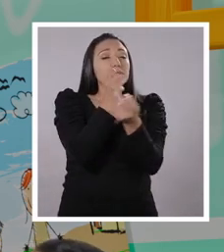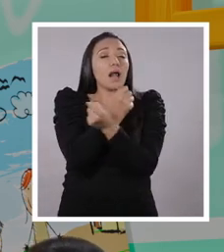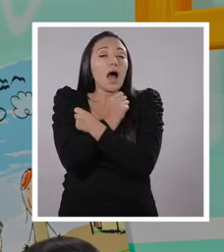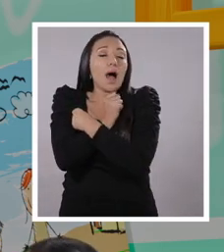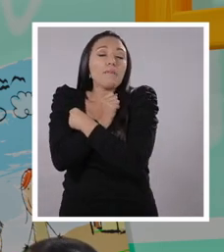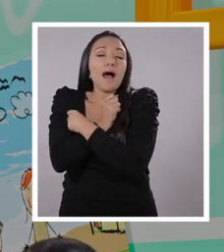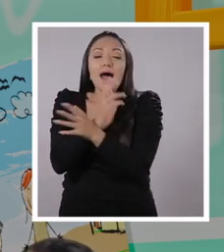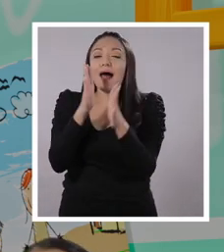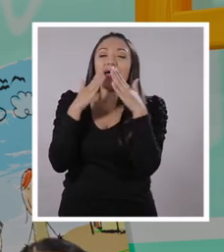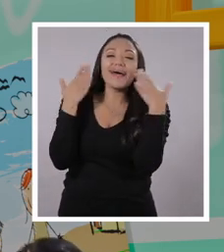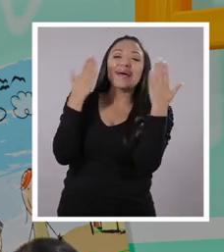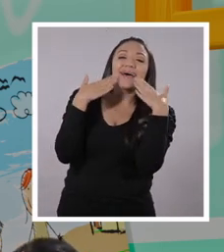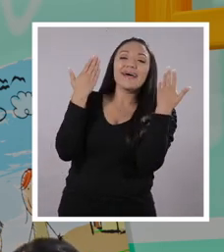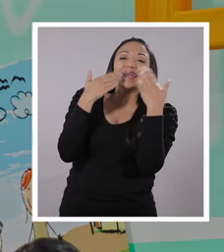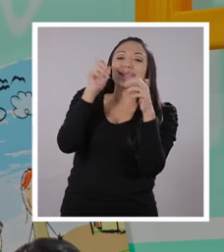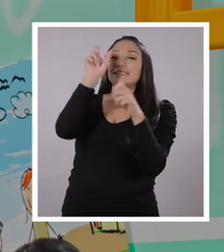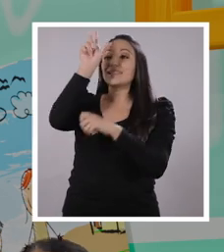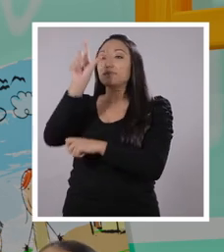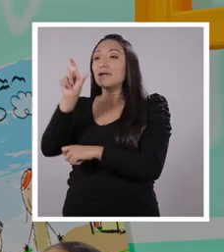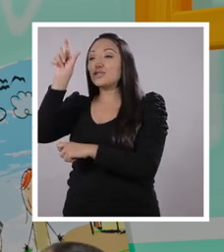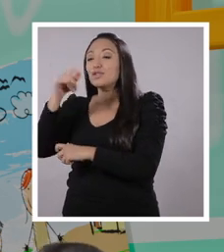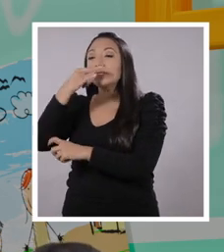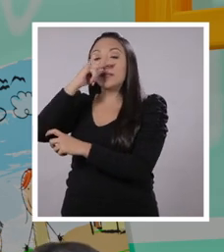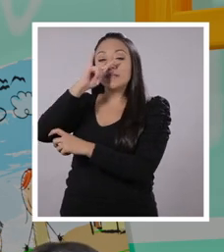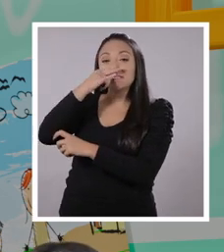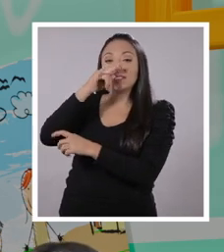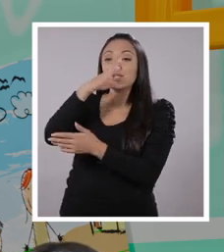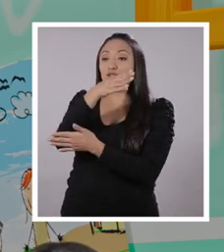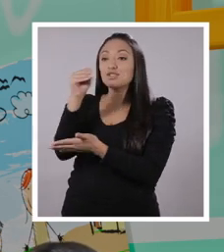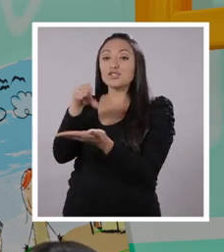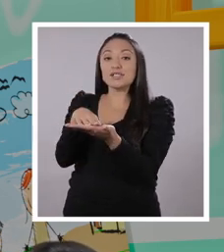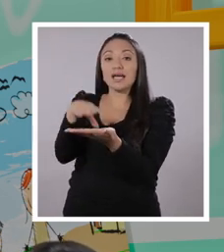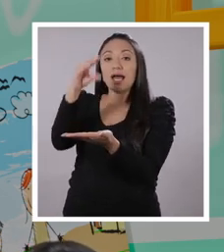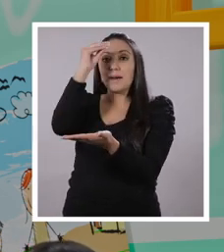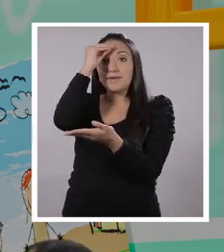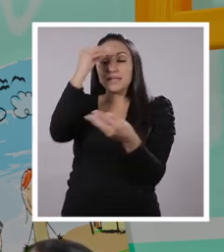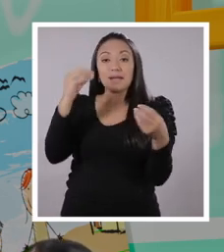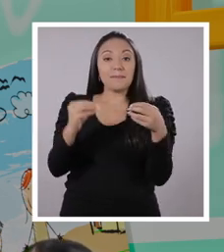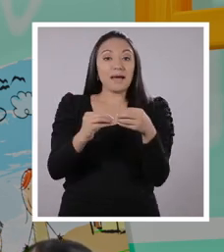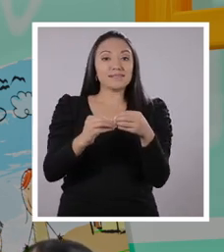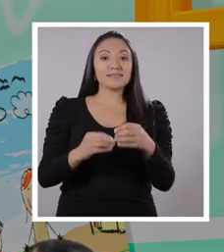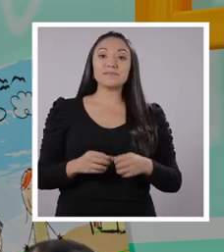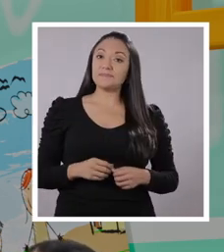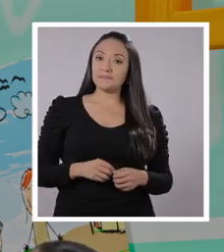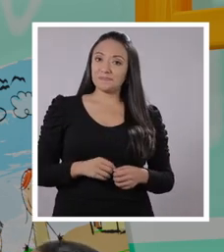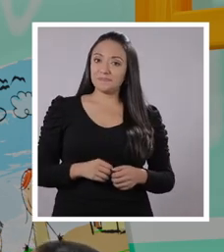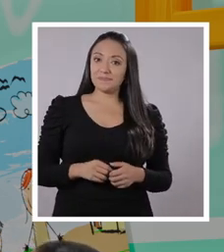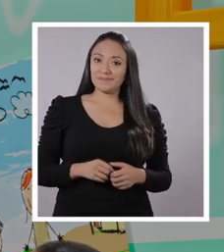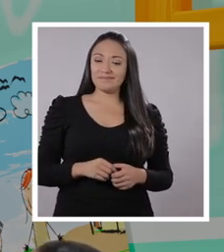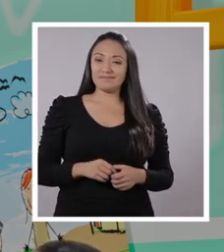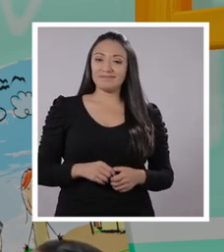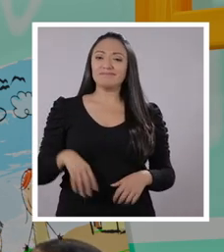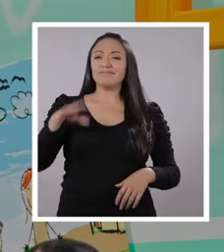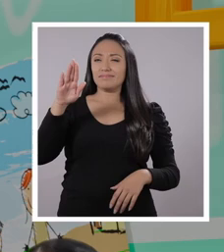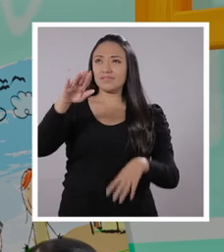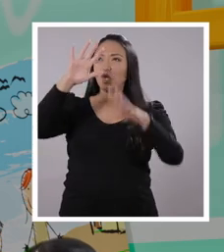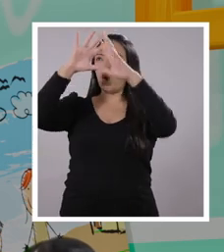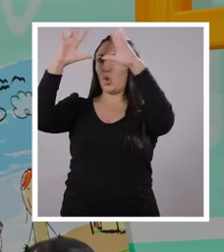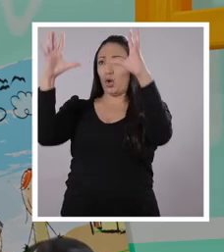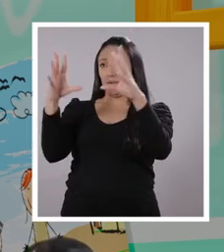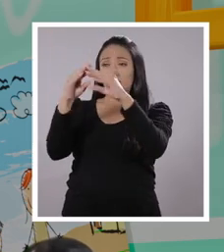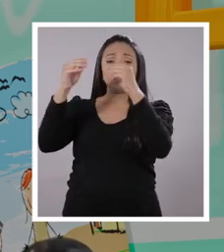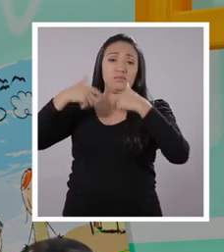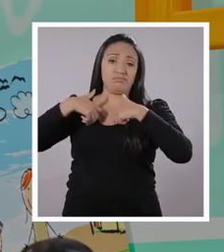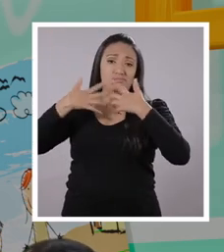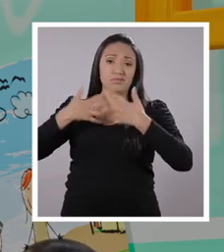Recorrí kilómetros para apasionarme de las risas de los niños y aprender más.